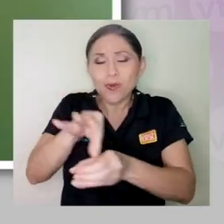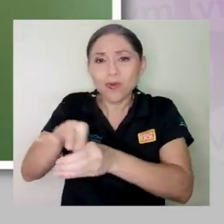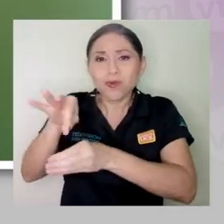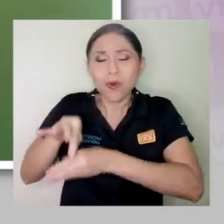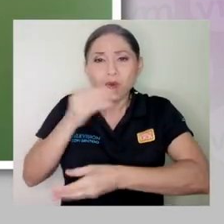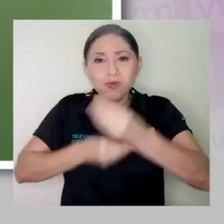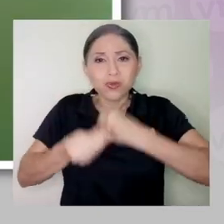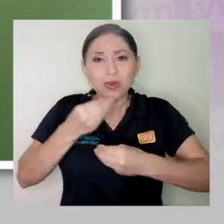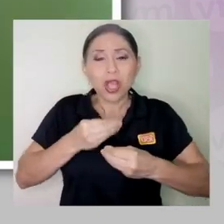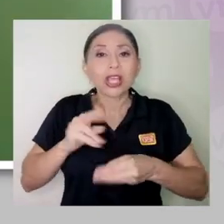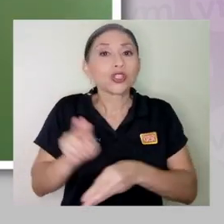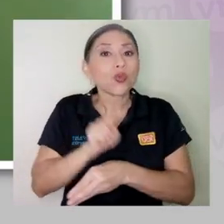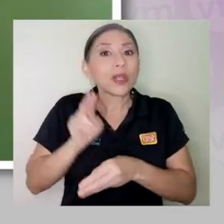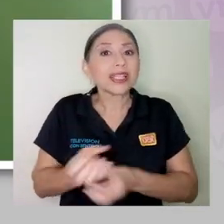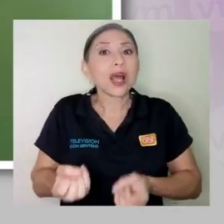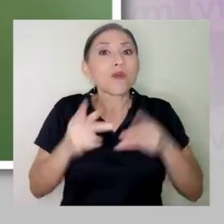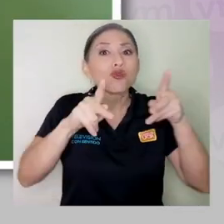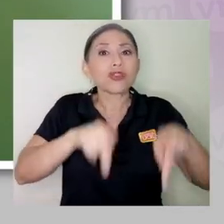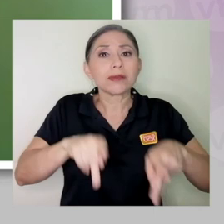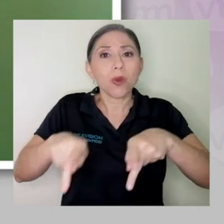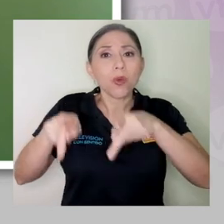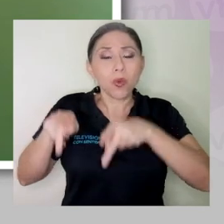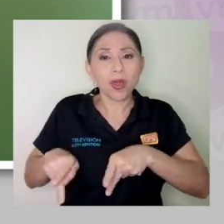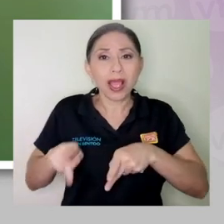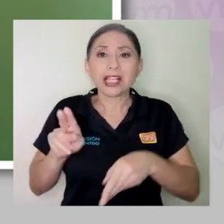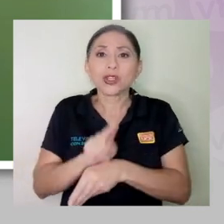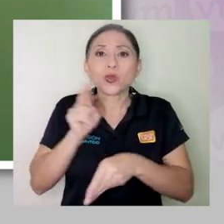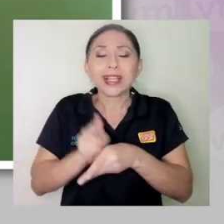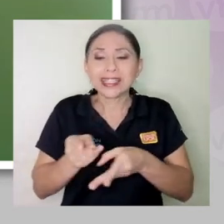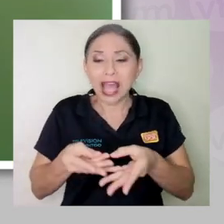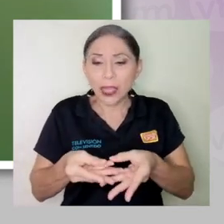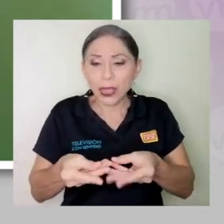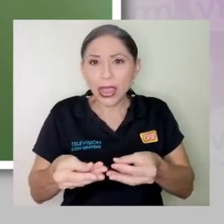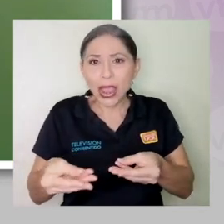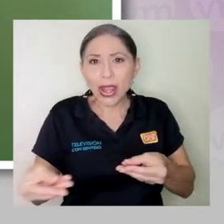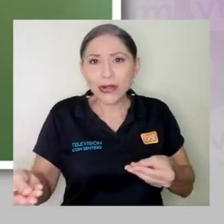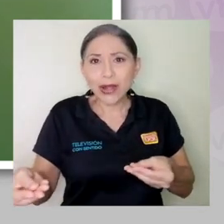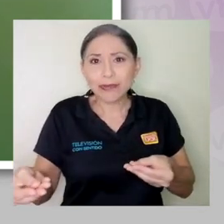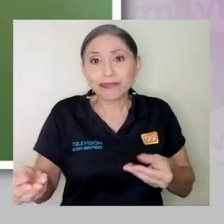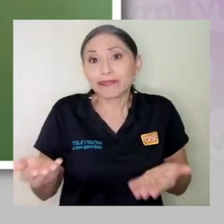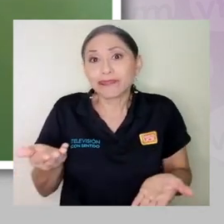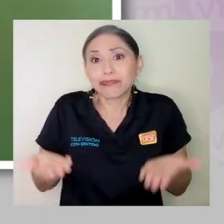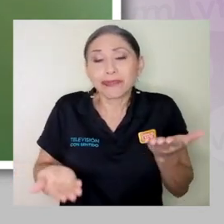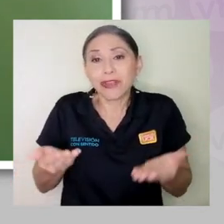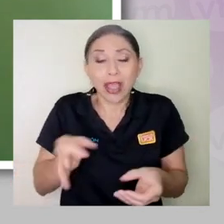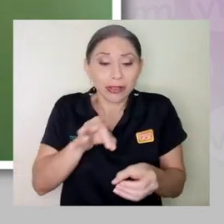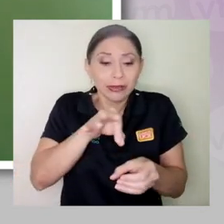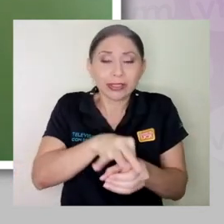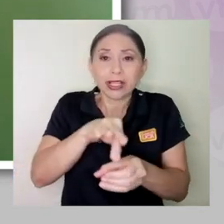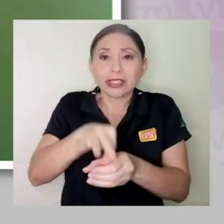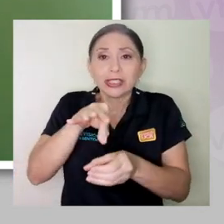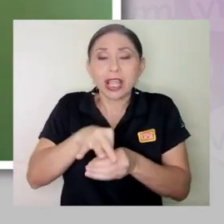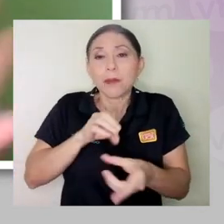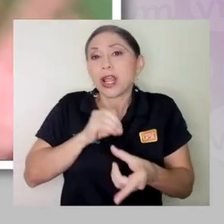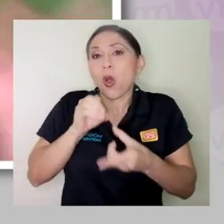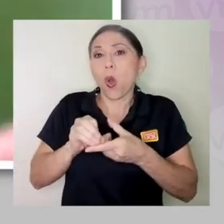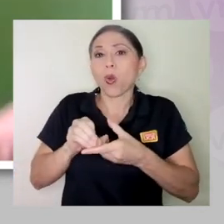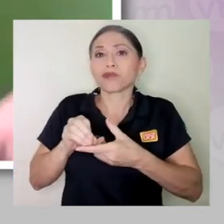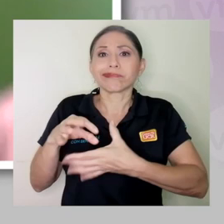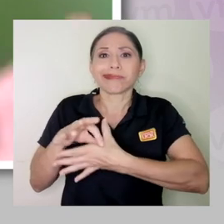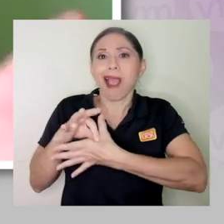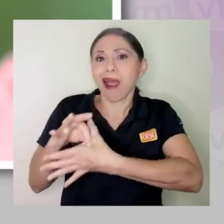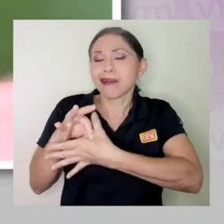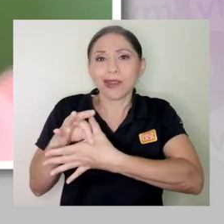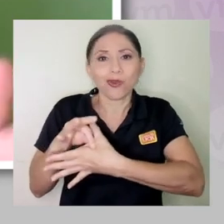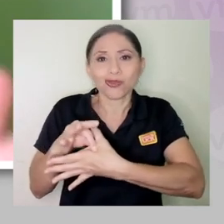Se utiliza tierra. Sean alimentos que se siembran o sean, por ejemplo, productos cárnicos que igual ocupan un